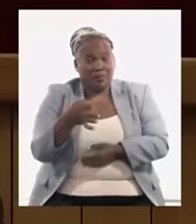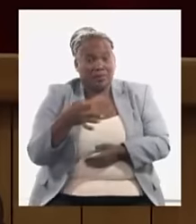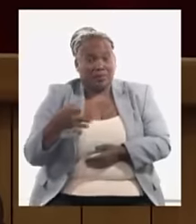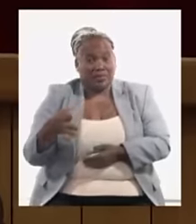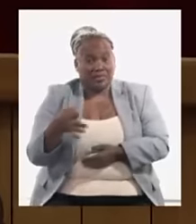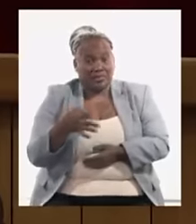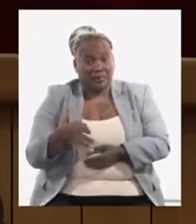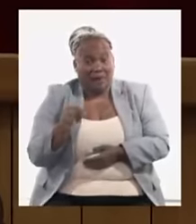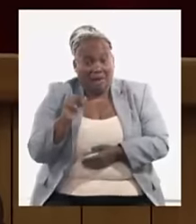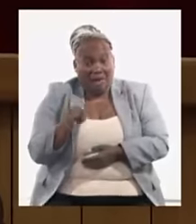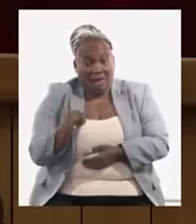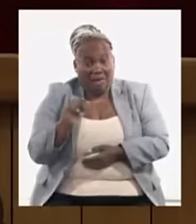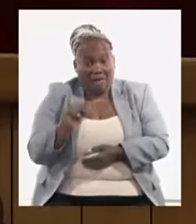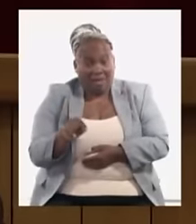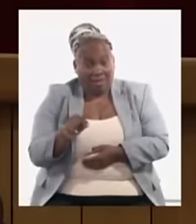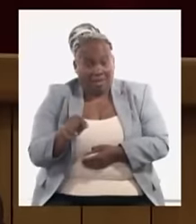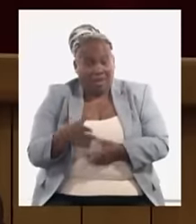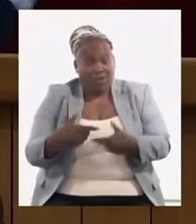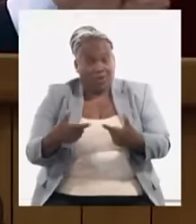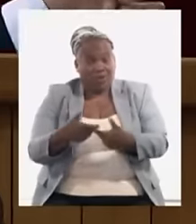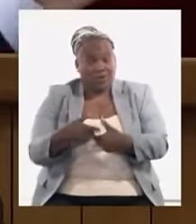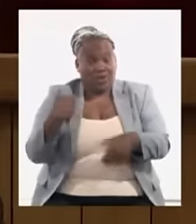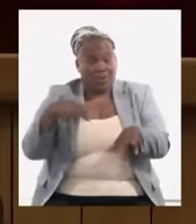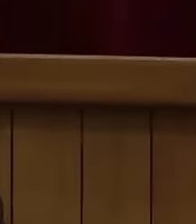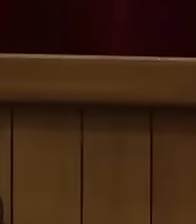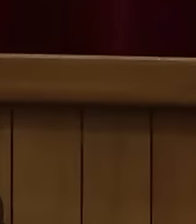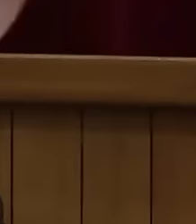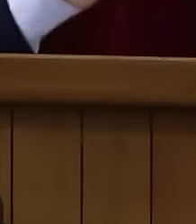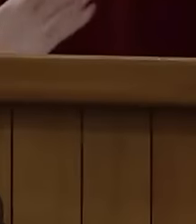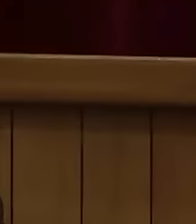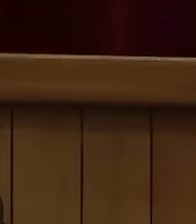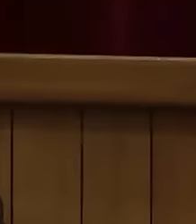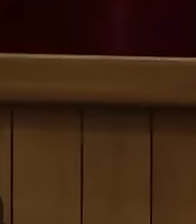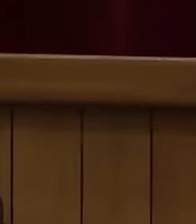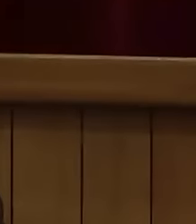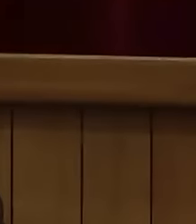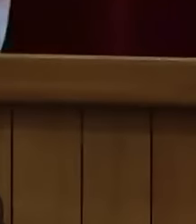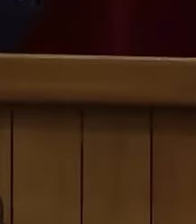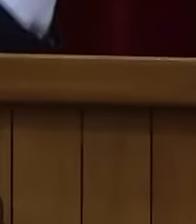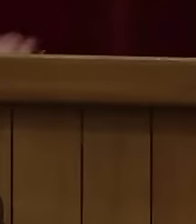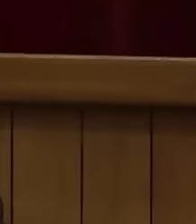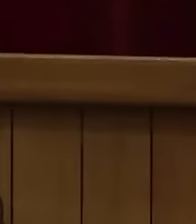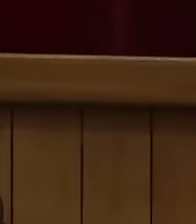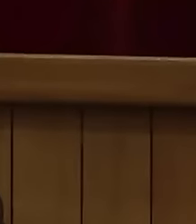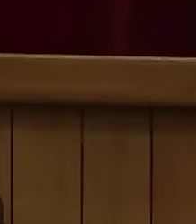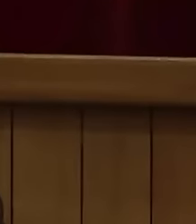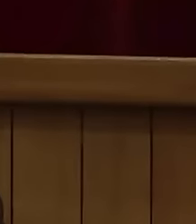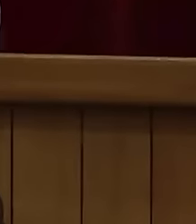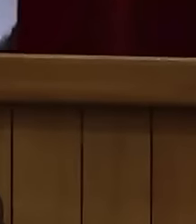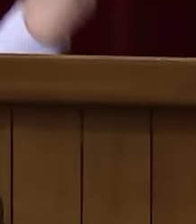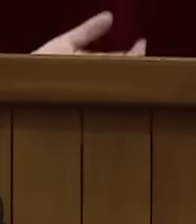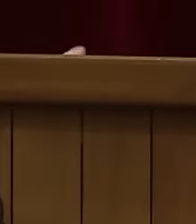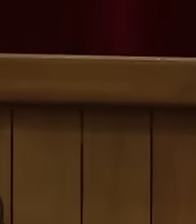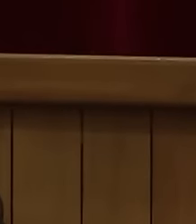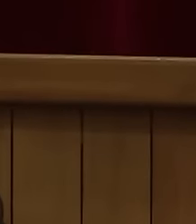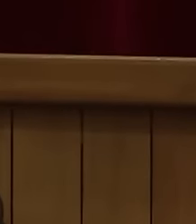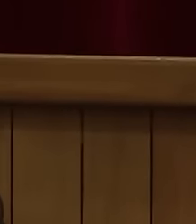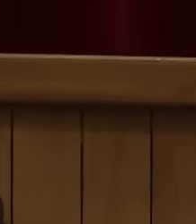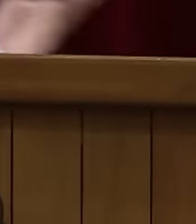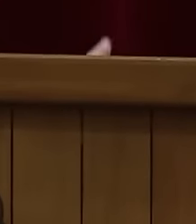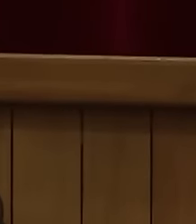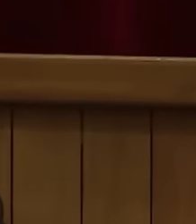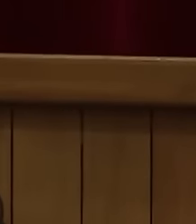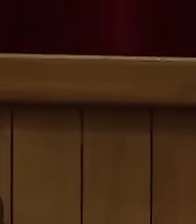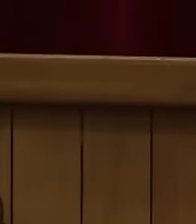el consejo de la administración tiene facultades para aprobar unos niveles de precios incluso topar a veces topar